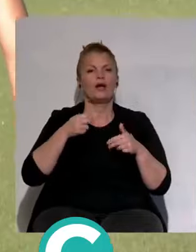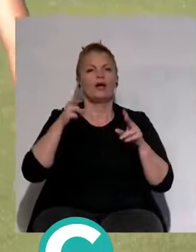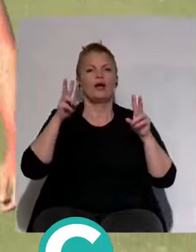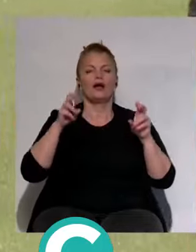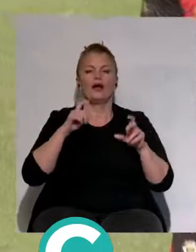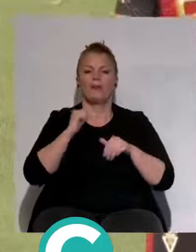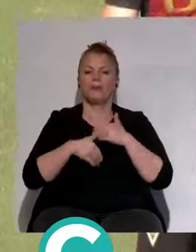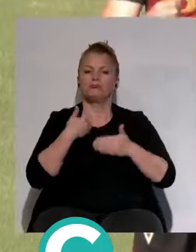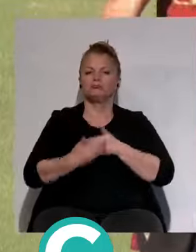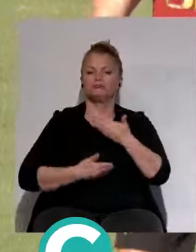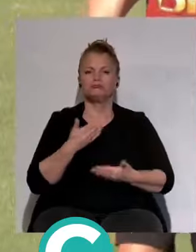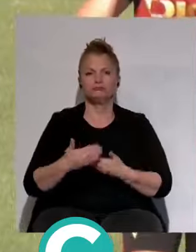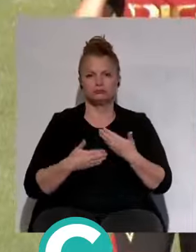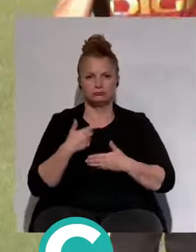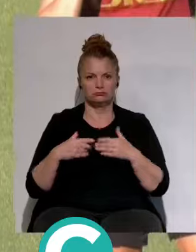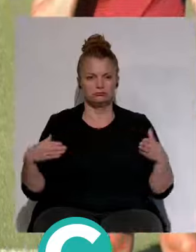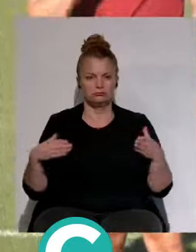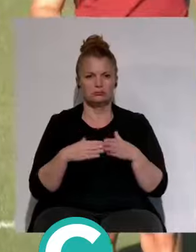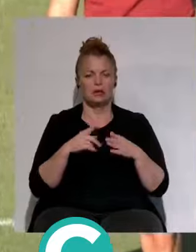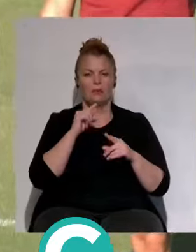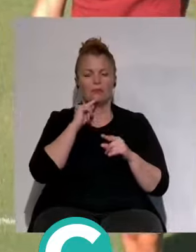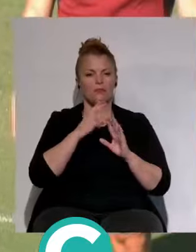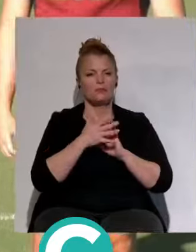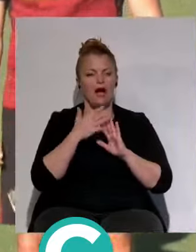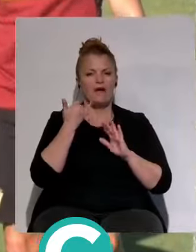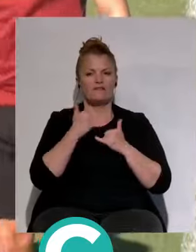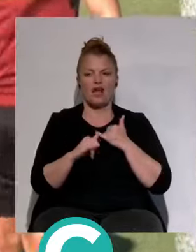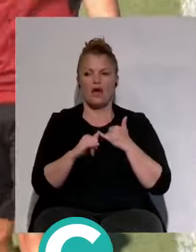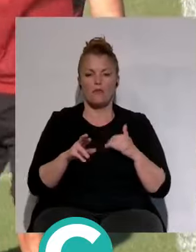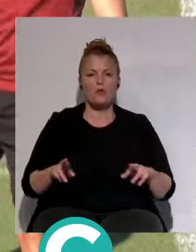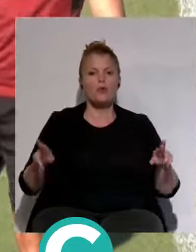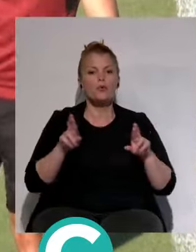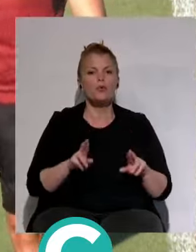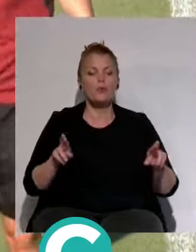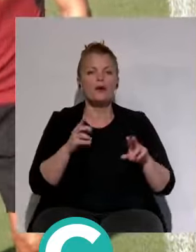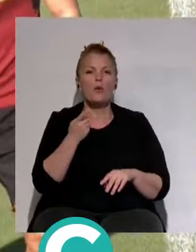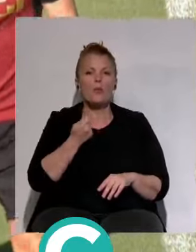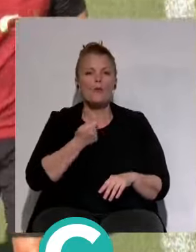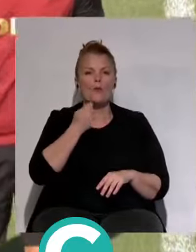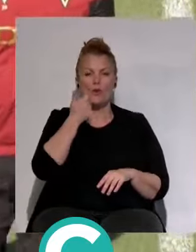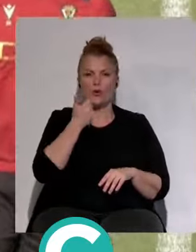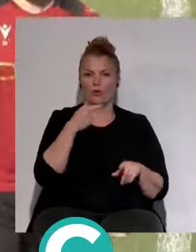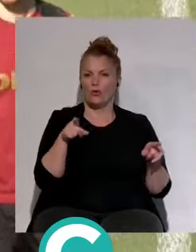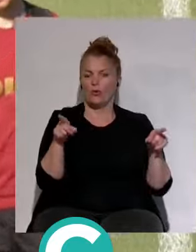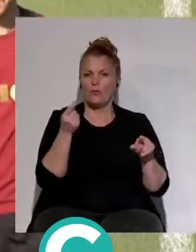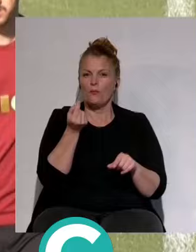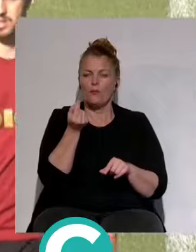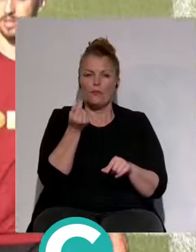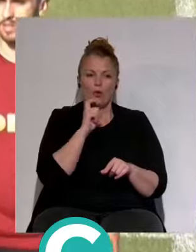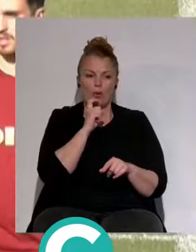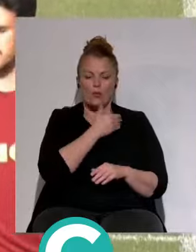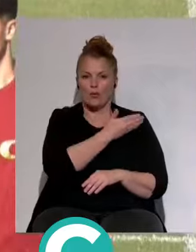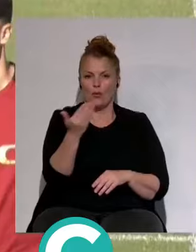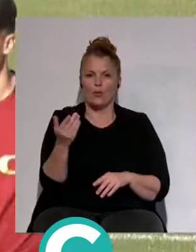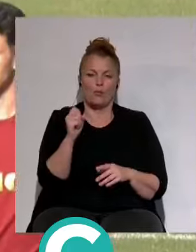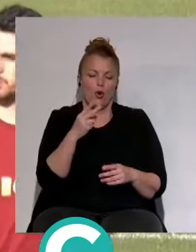hecatombe del equipo y a contagiarse al final se ha recuperado un poquito como el resto del equipo más